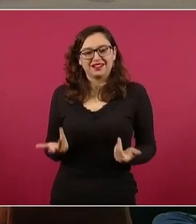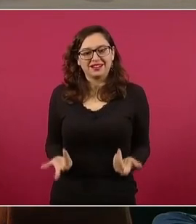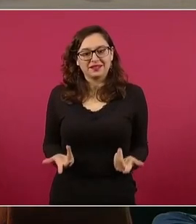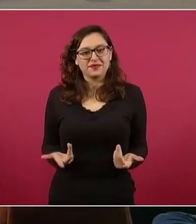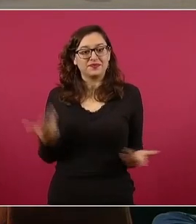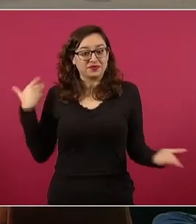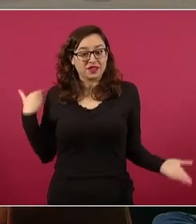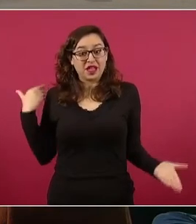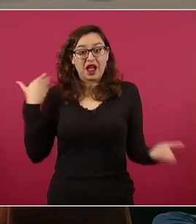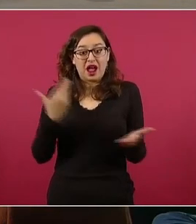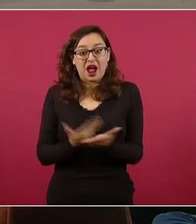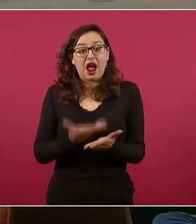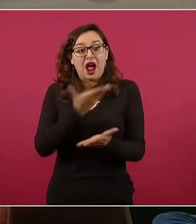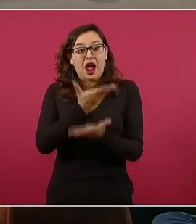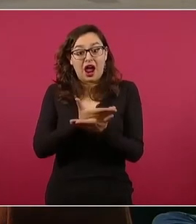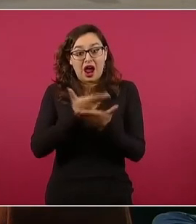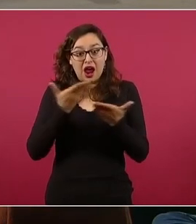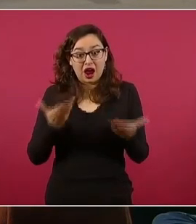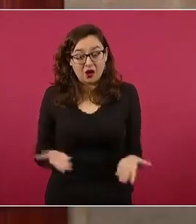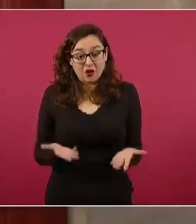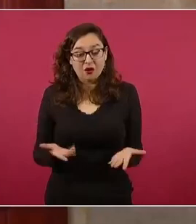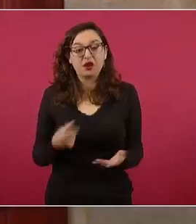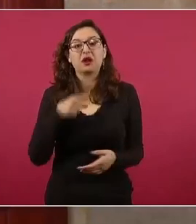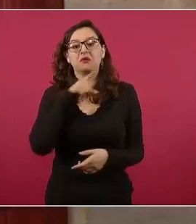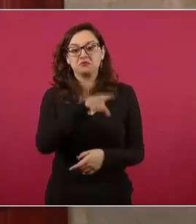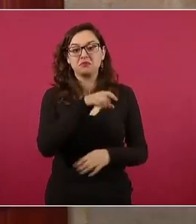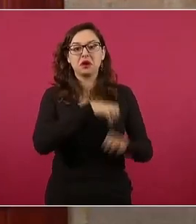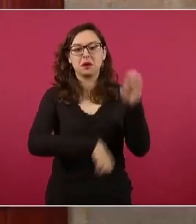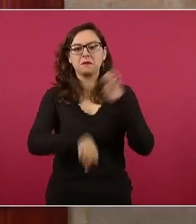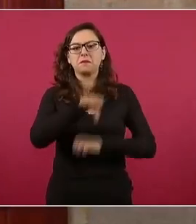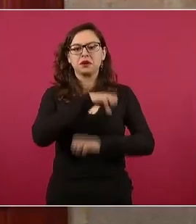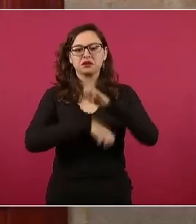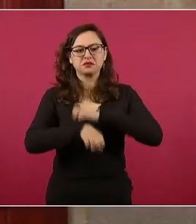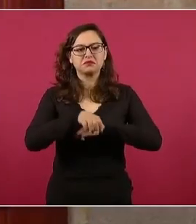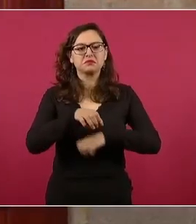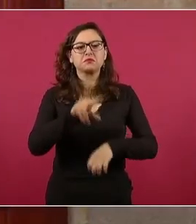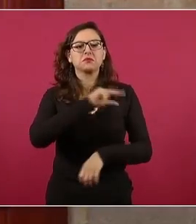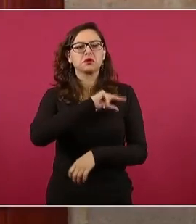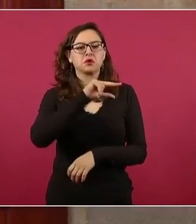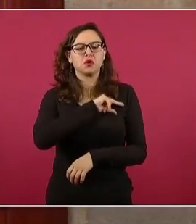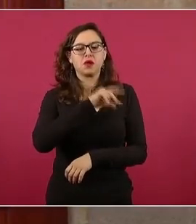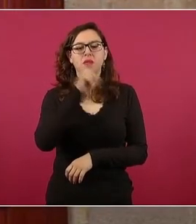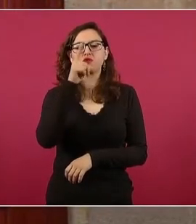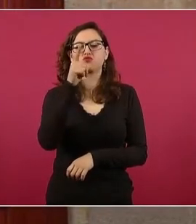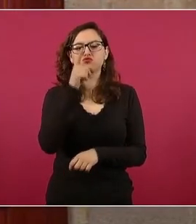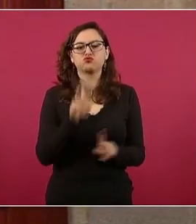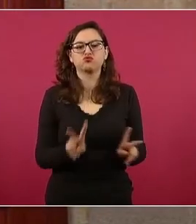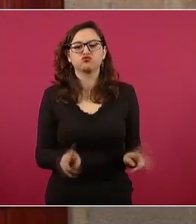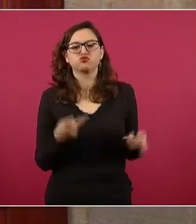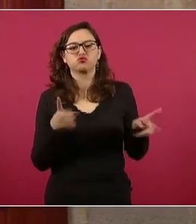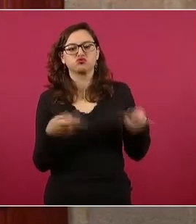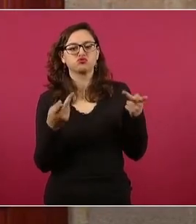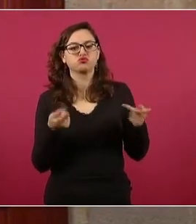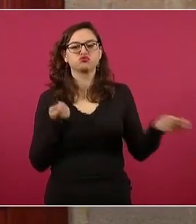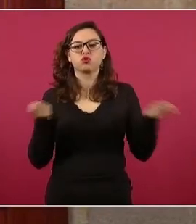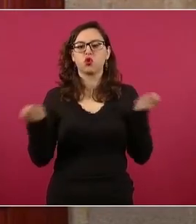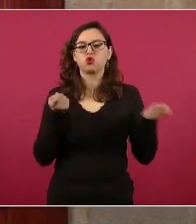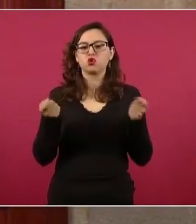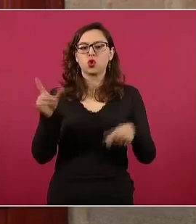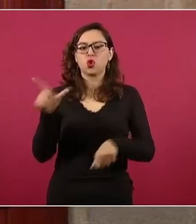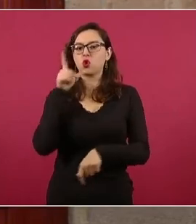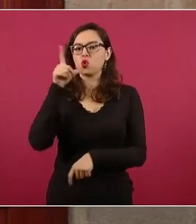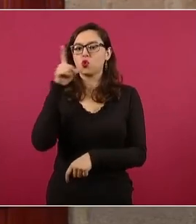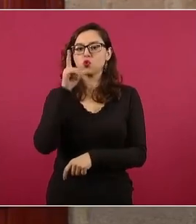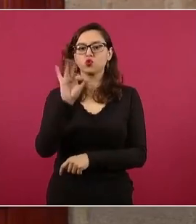Hoy tales empresas venden a la Comisión Federal de Energía o a particulares el 46 por ciento de la